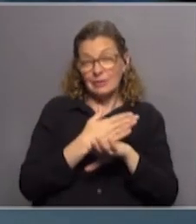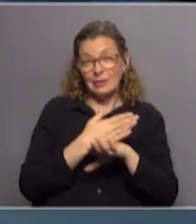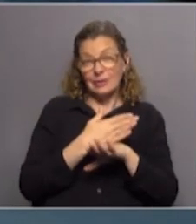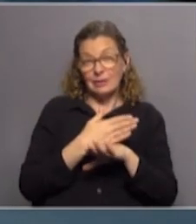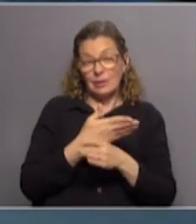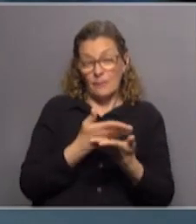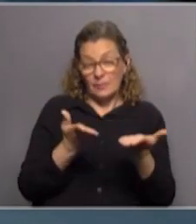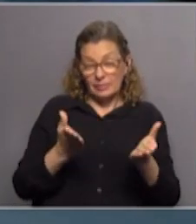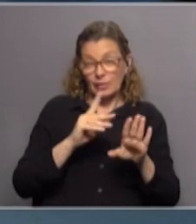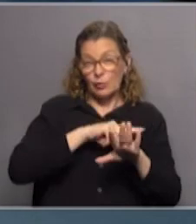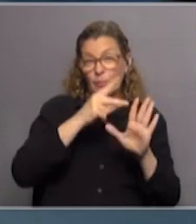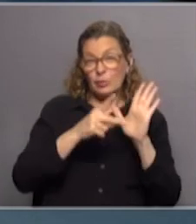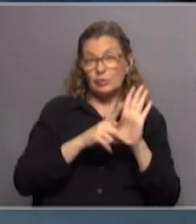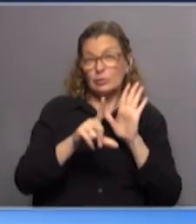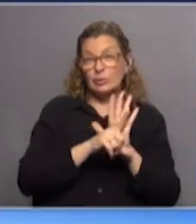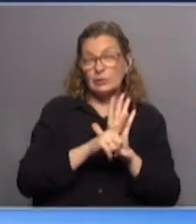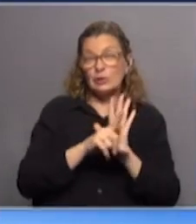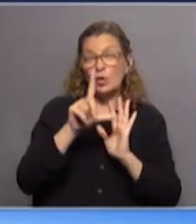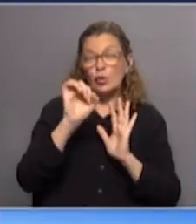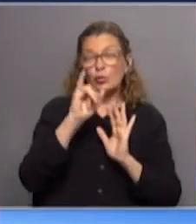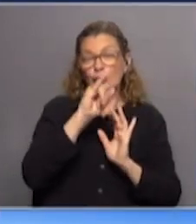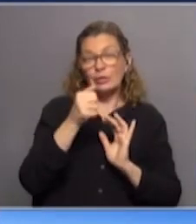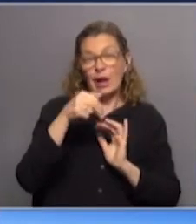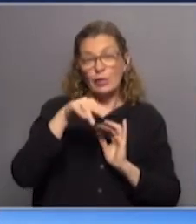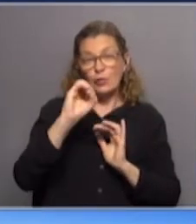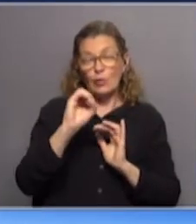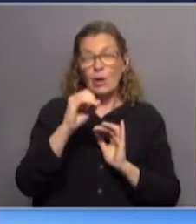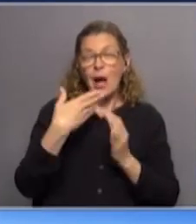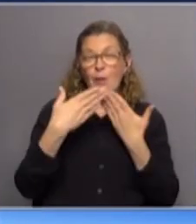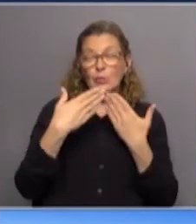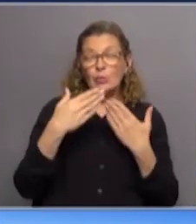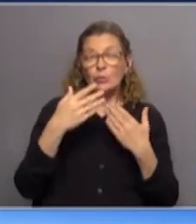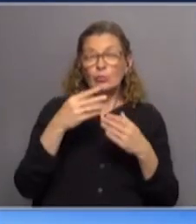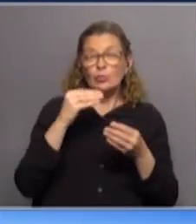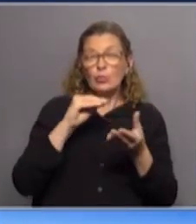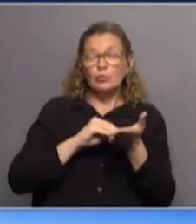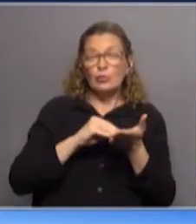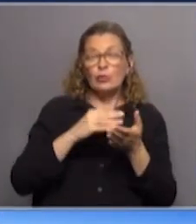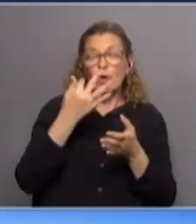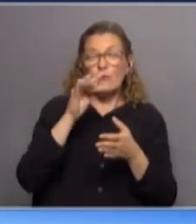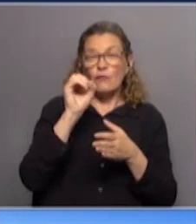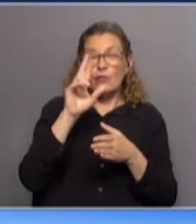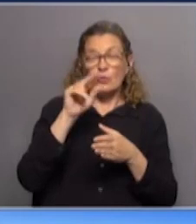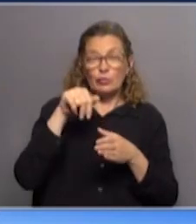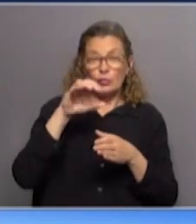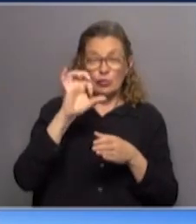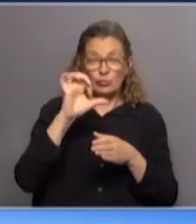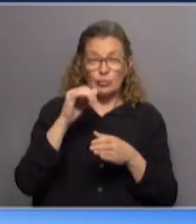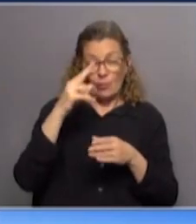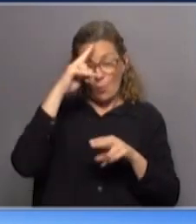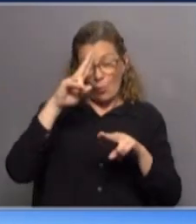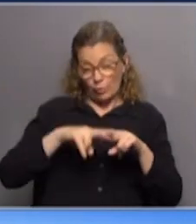presentación de este proyecto de ley. Por ejemplo, Raúl Lozano habló sobre Nelson Fornos, que falleció y que había sido